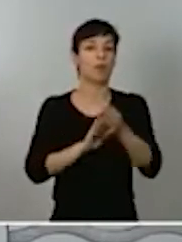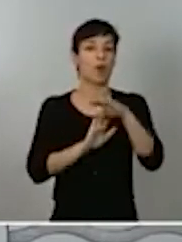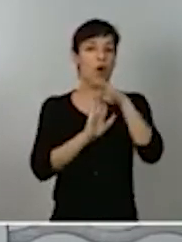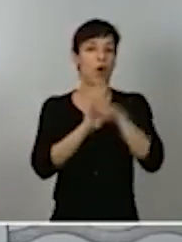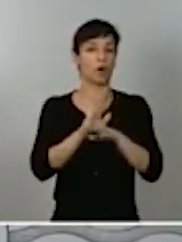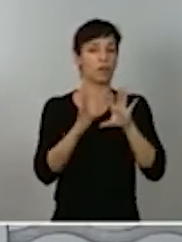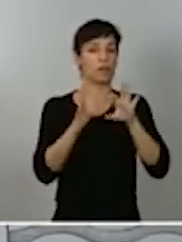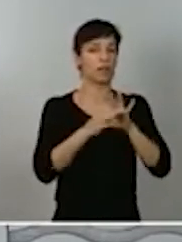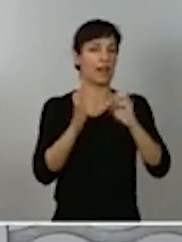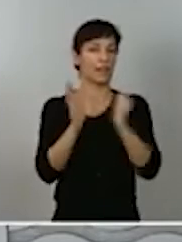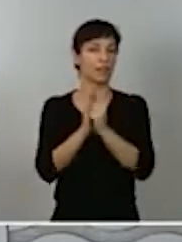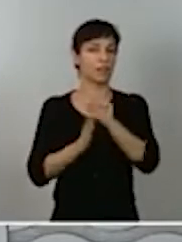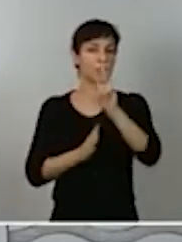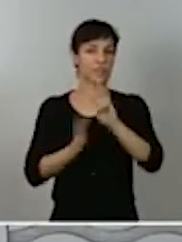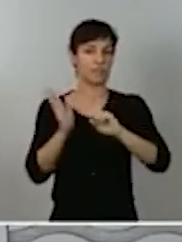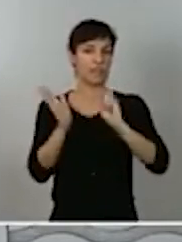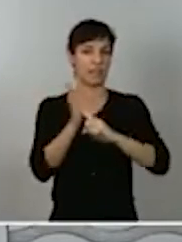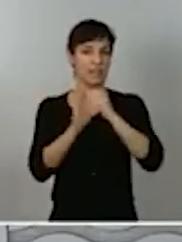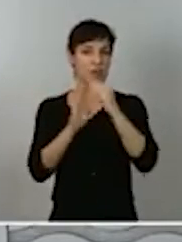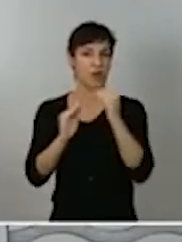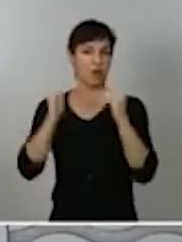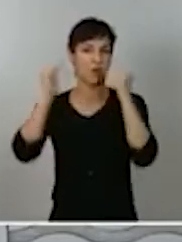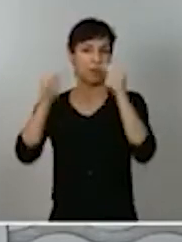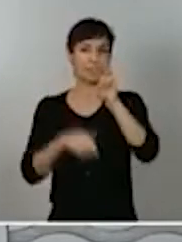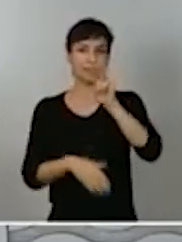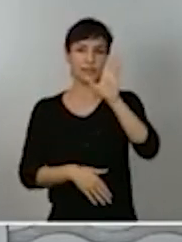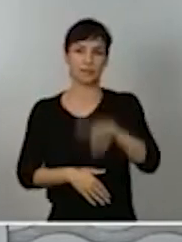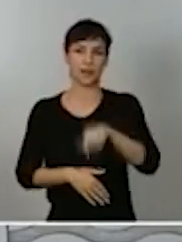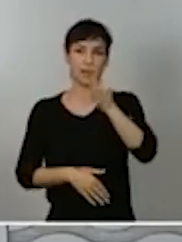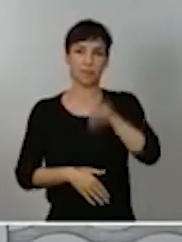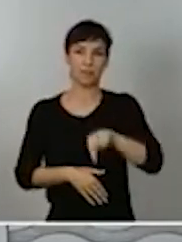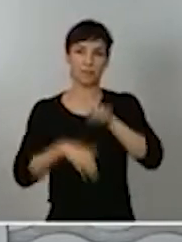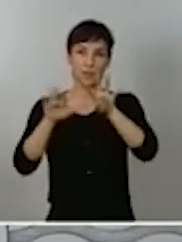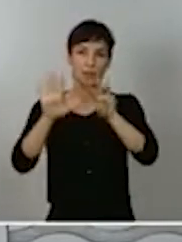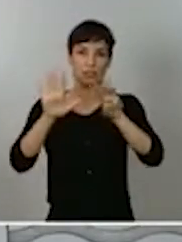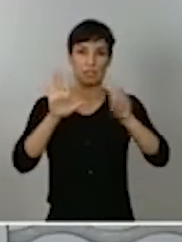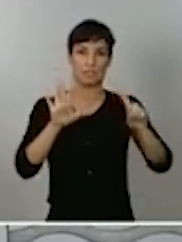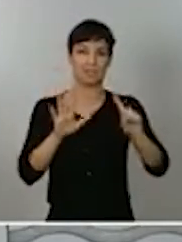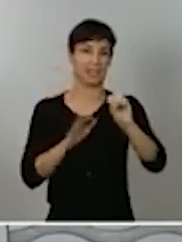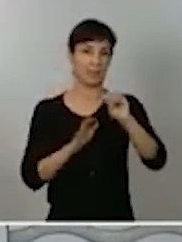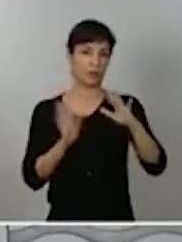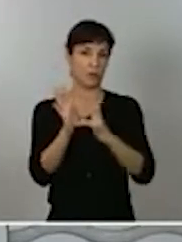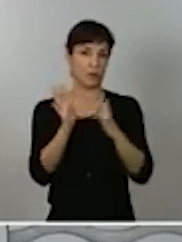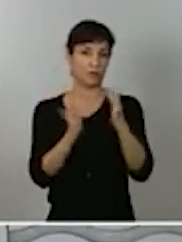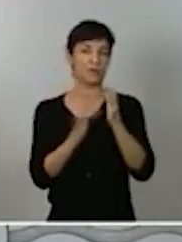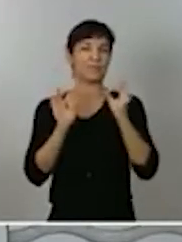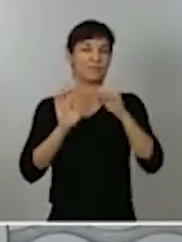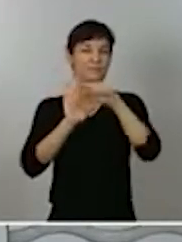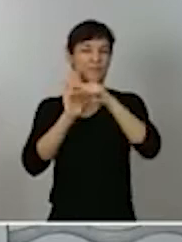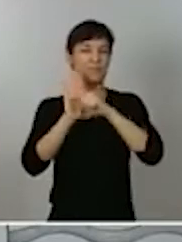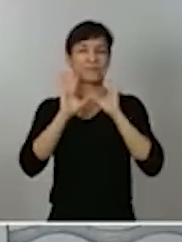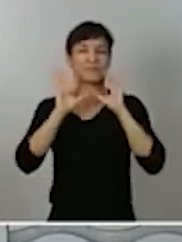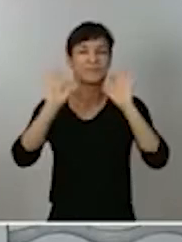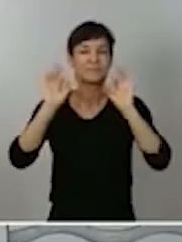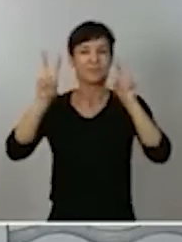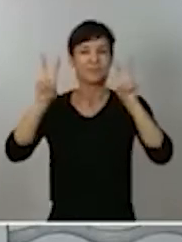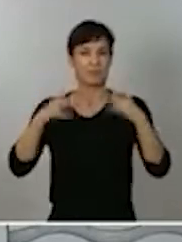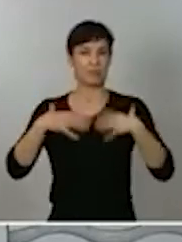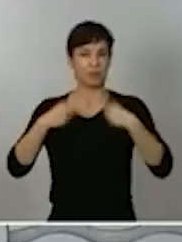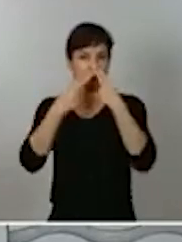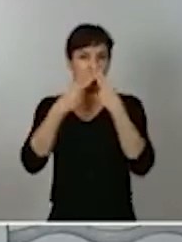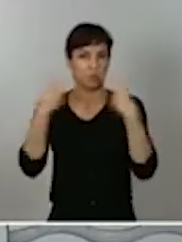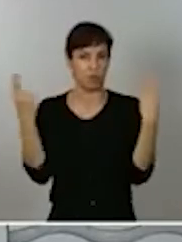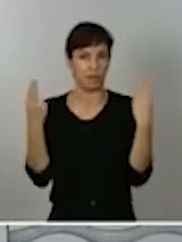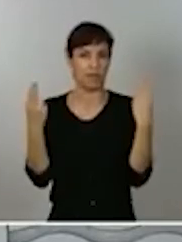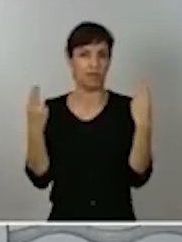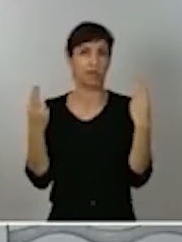3 de la Ley Orgánica 3-1986, de 14 de abril, de medidas especiales en materia de salud pública, algo que no hizo